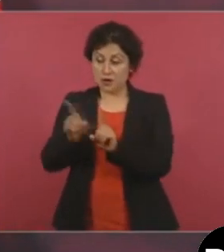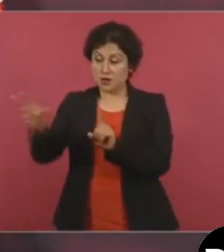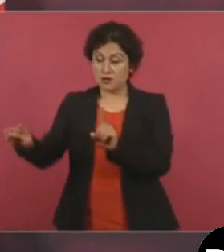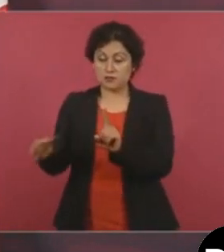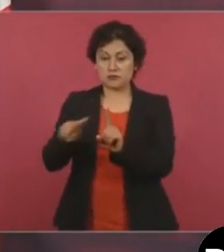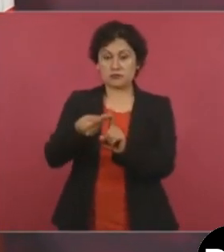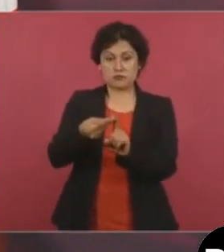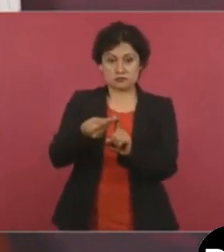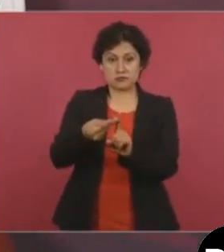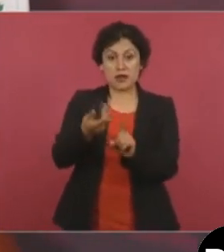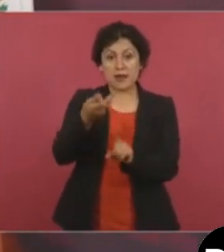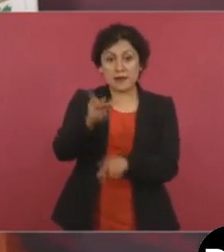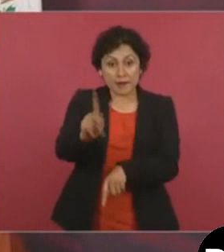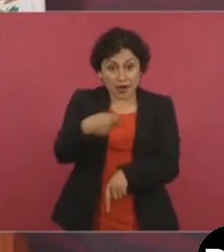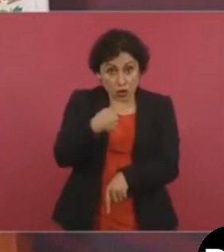injerencia de nada.